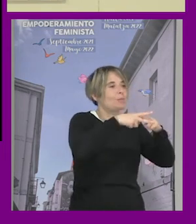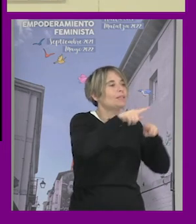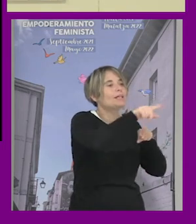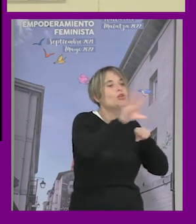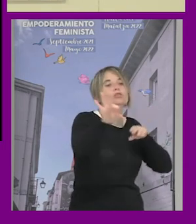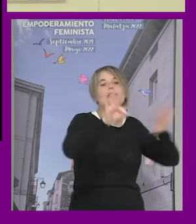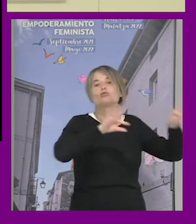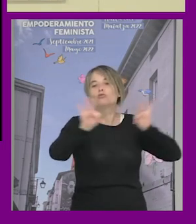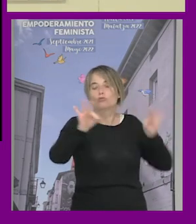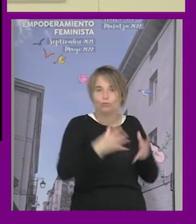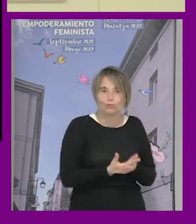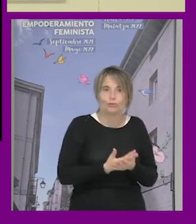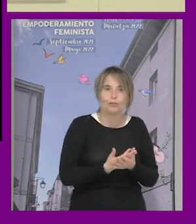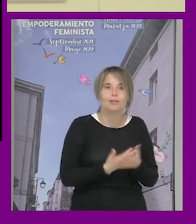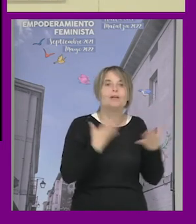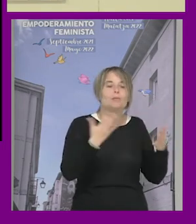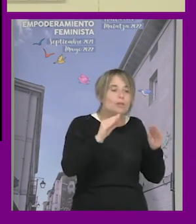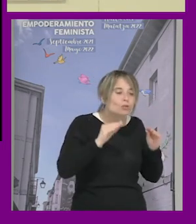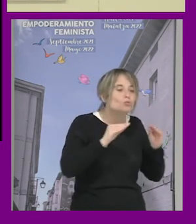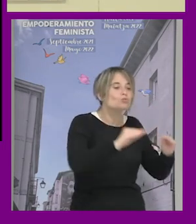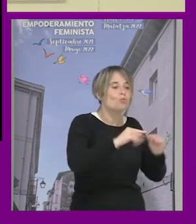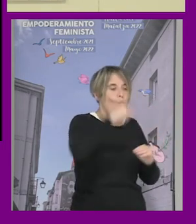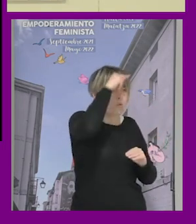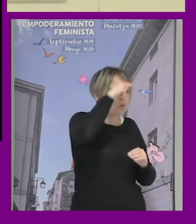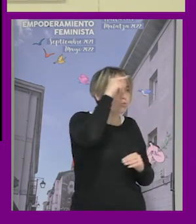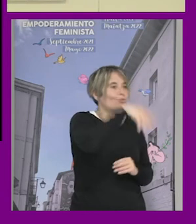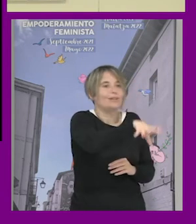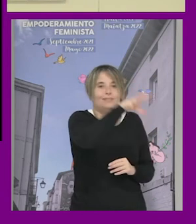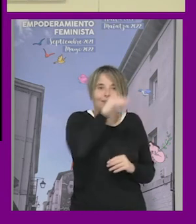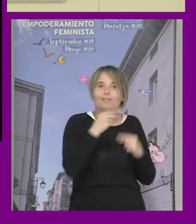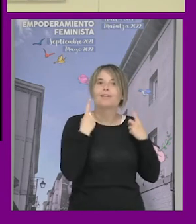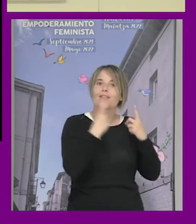pero entendiendo su marco cultural y lo que